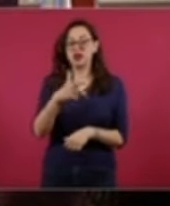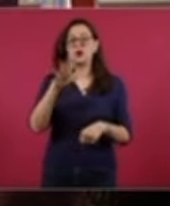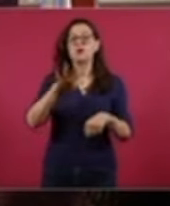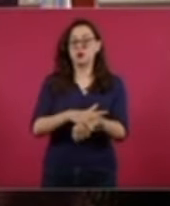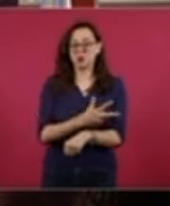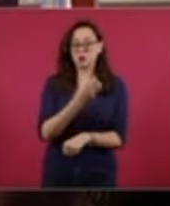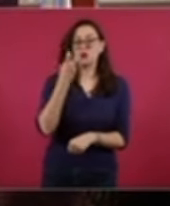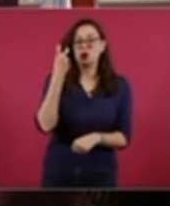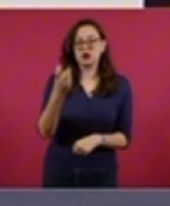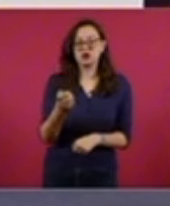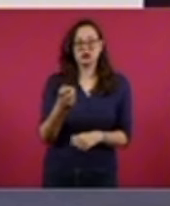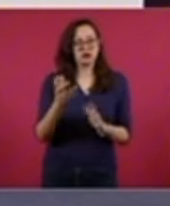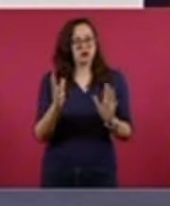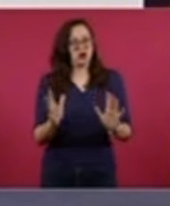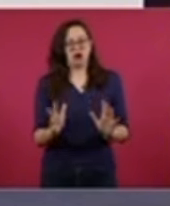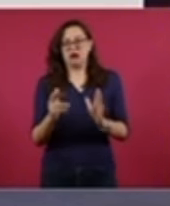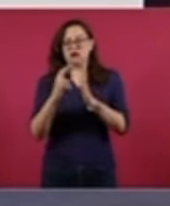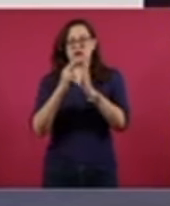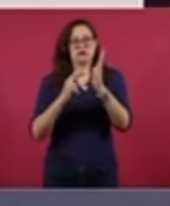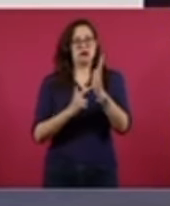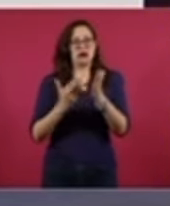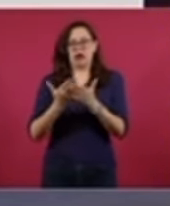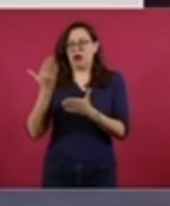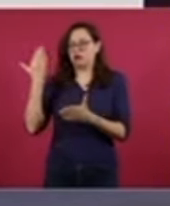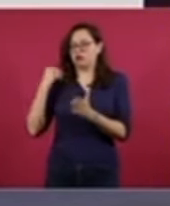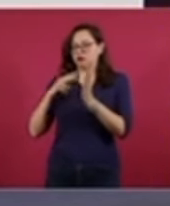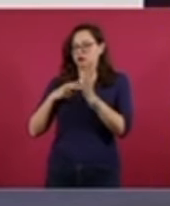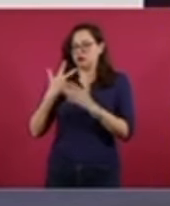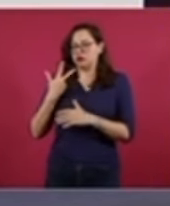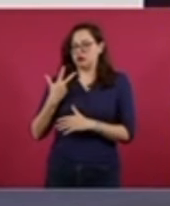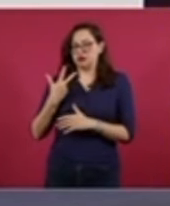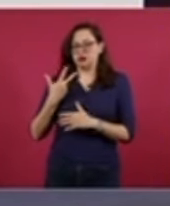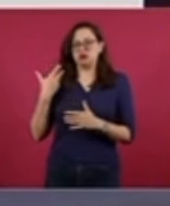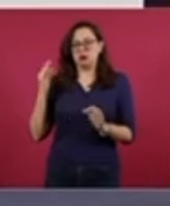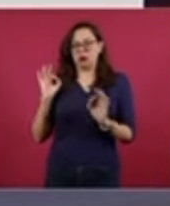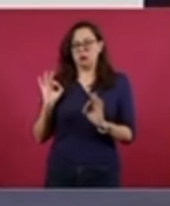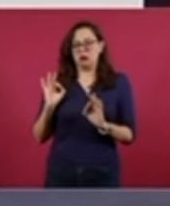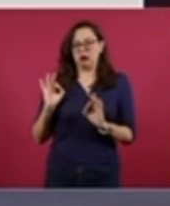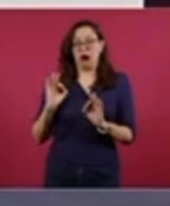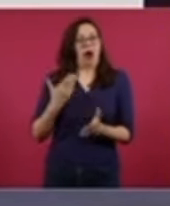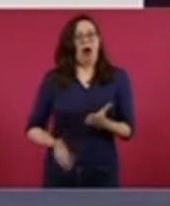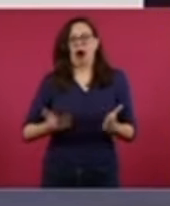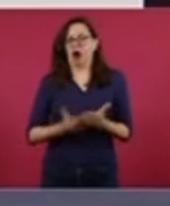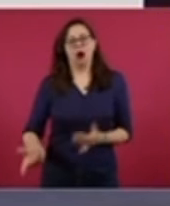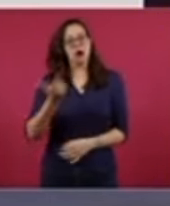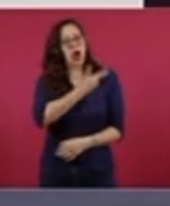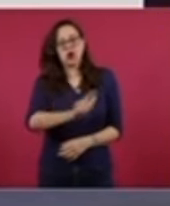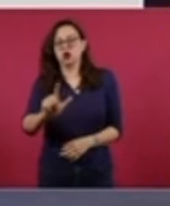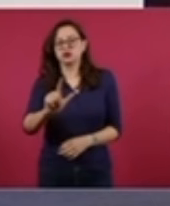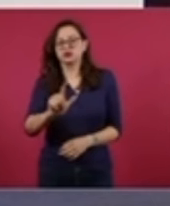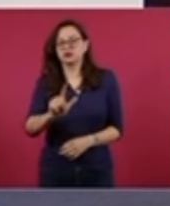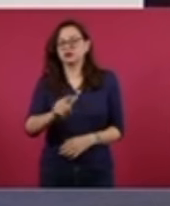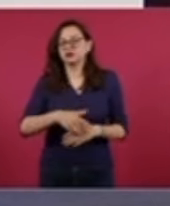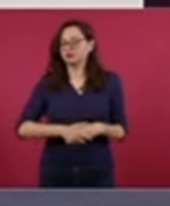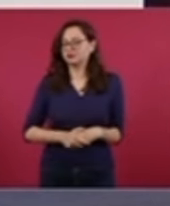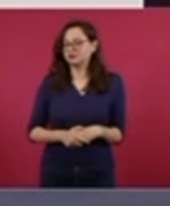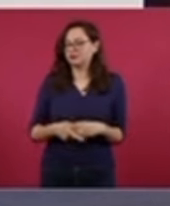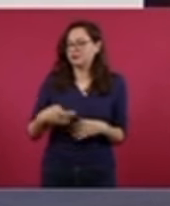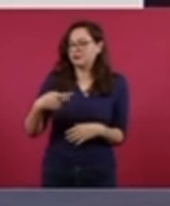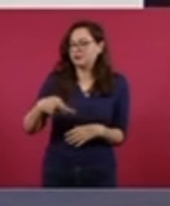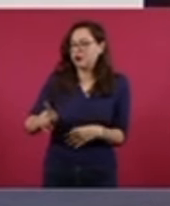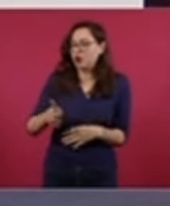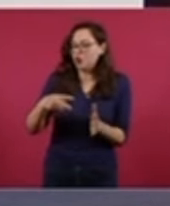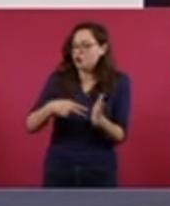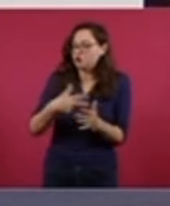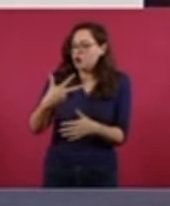ya no les gustó el criterio que se ha mantenido siempre. Ahora dicen que no sea por partido, que sea por